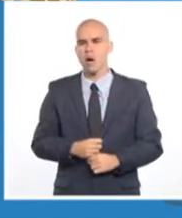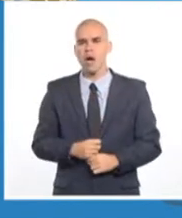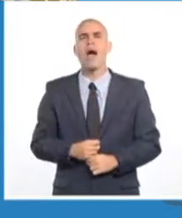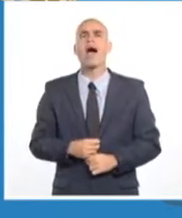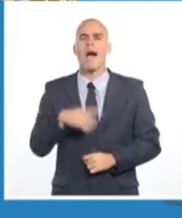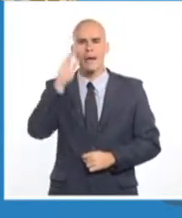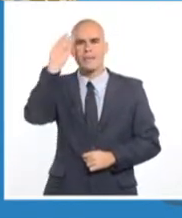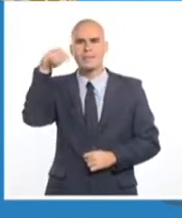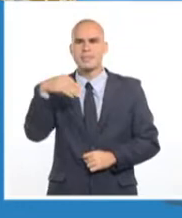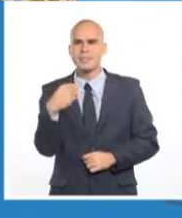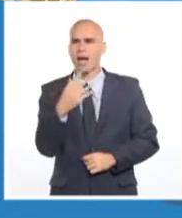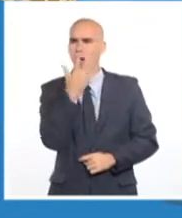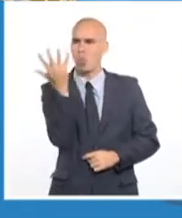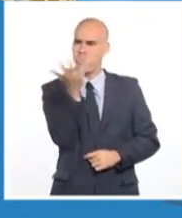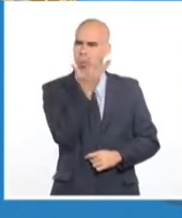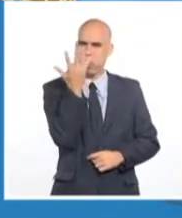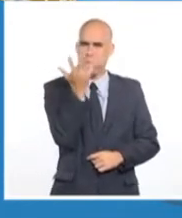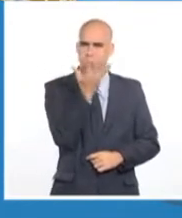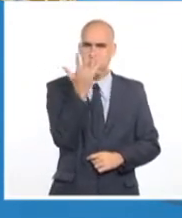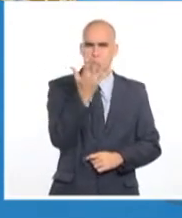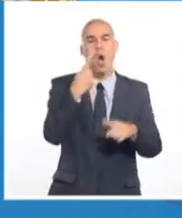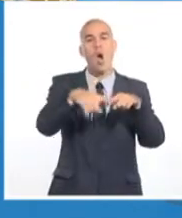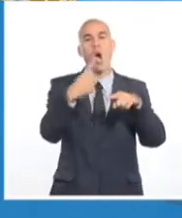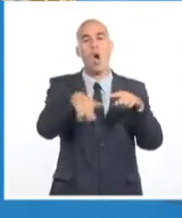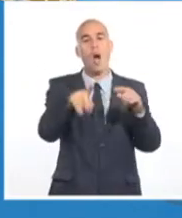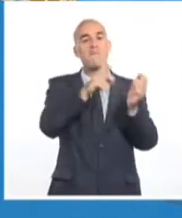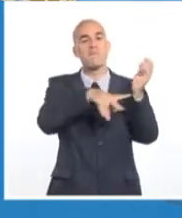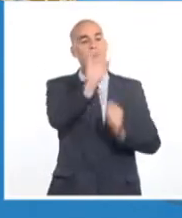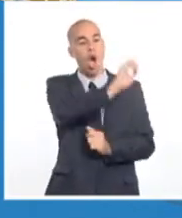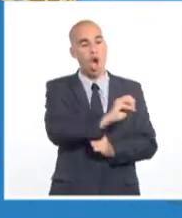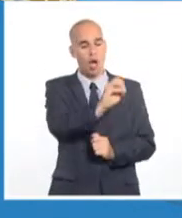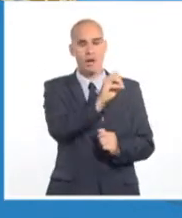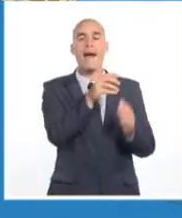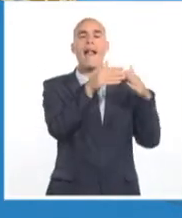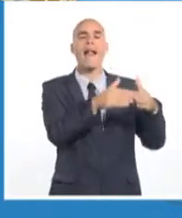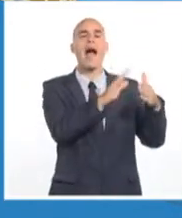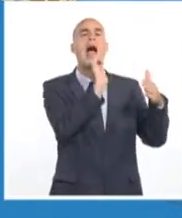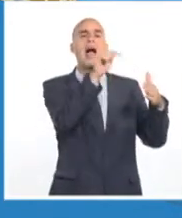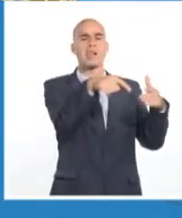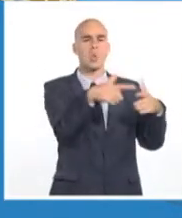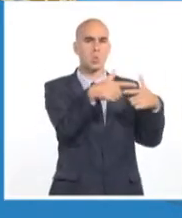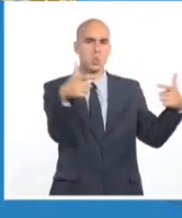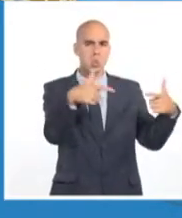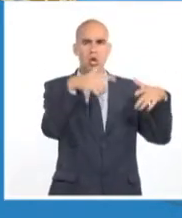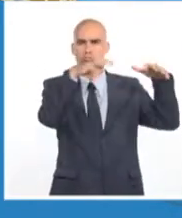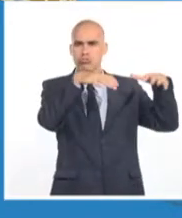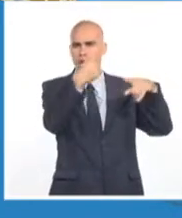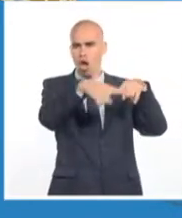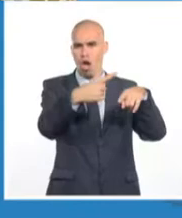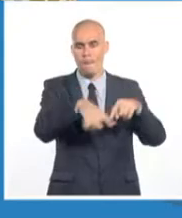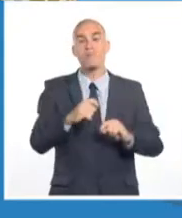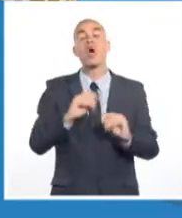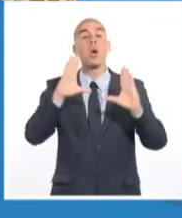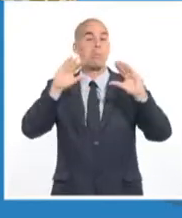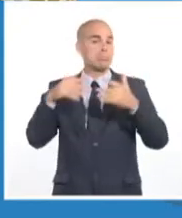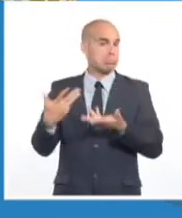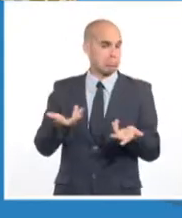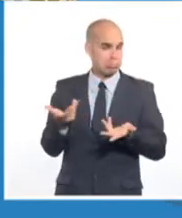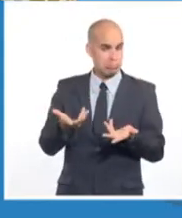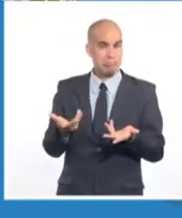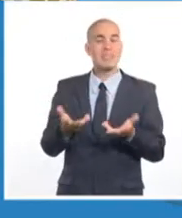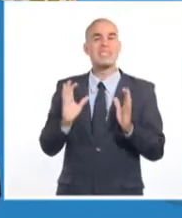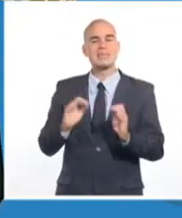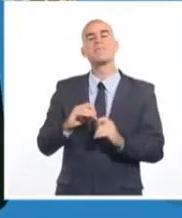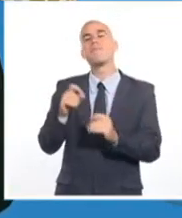y en la provincia de Gran Baja. la noche la probabilidad mayor de precipitaciones estará en zonas del interior y sur. Fíjense de